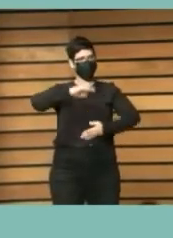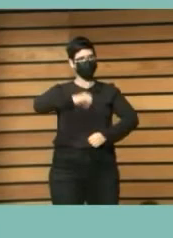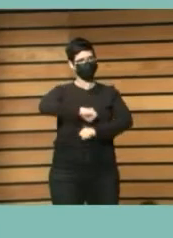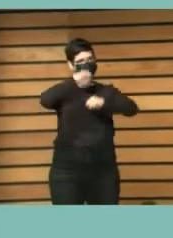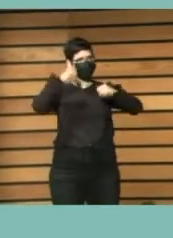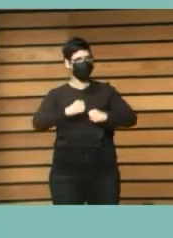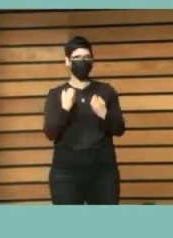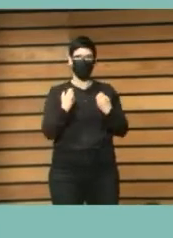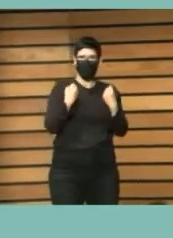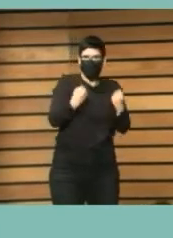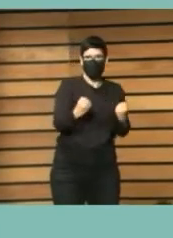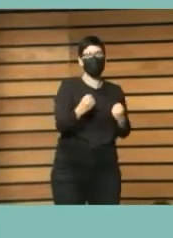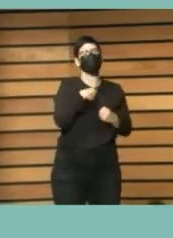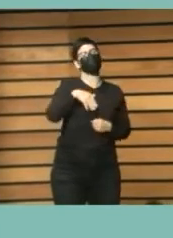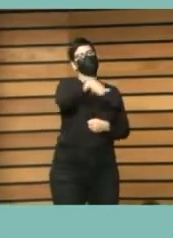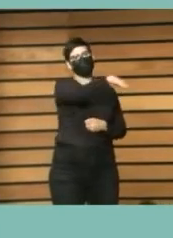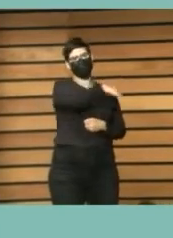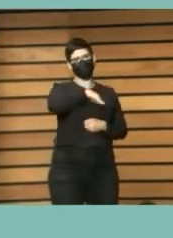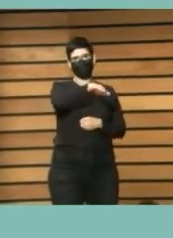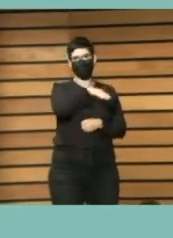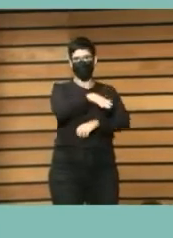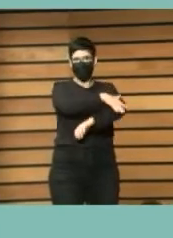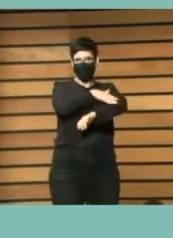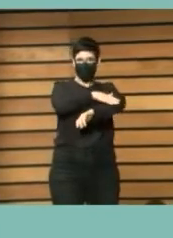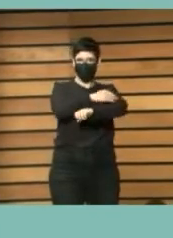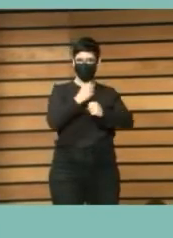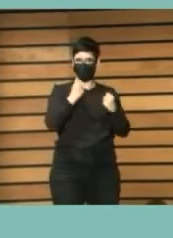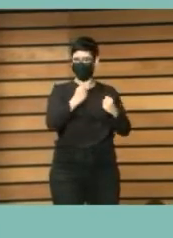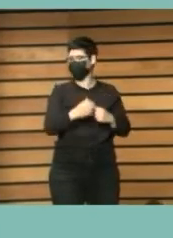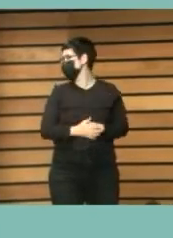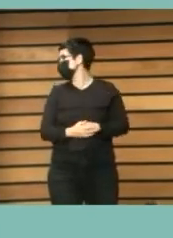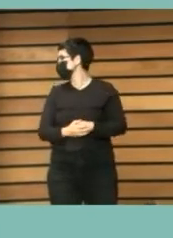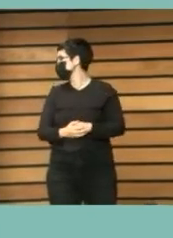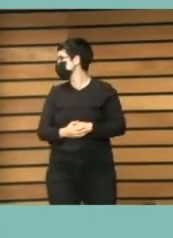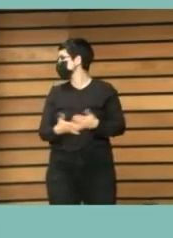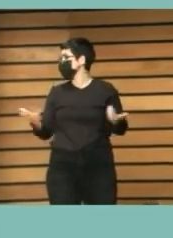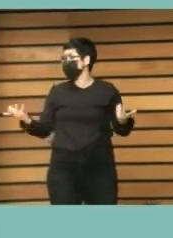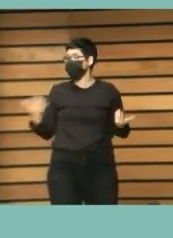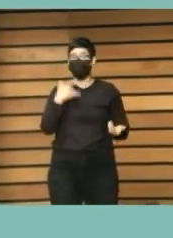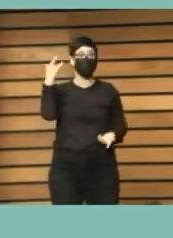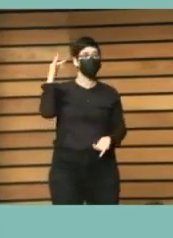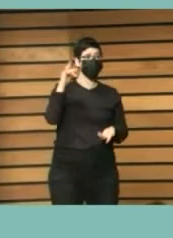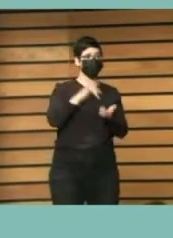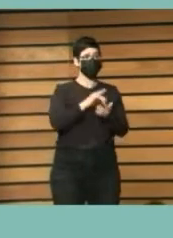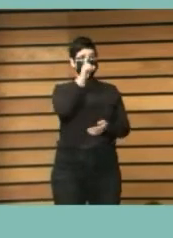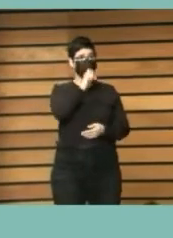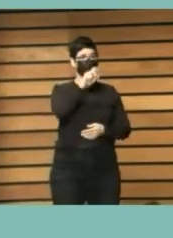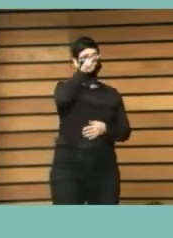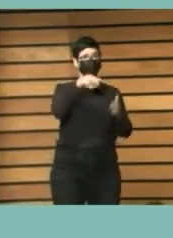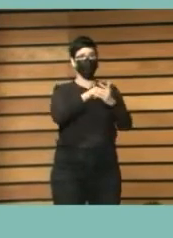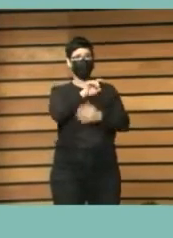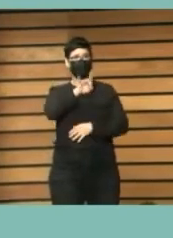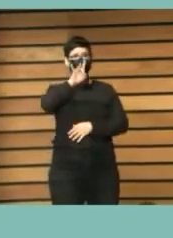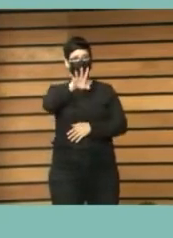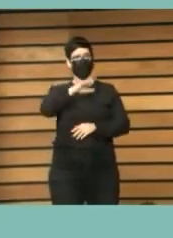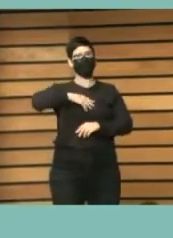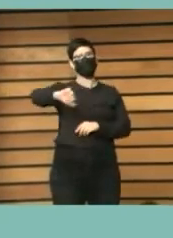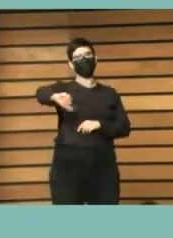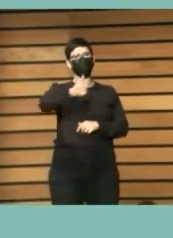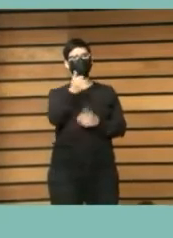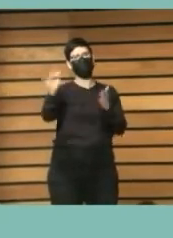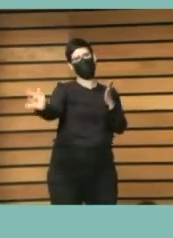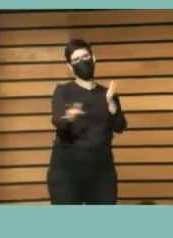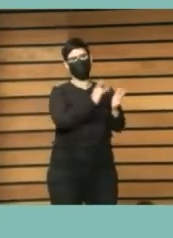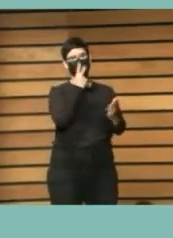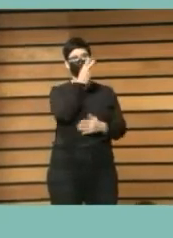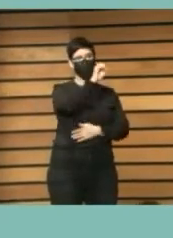subnacionales y de la gobernanza local y cuando en 2015 se aprueba la agenda 2030 nos